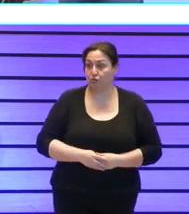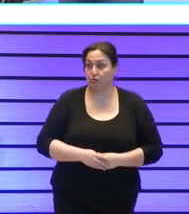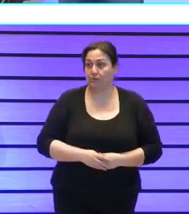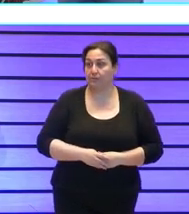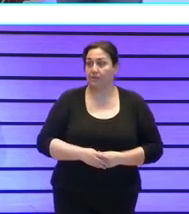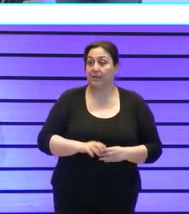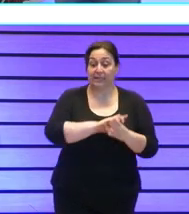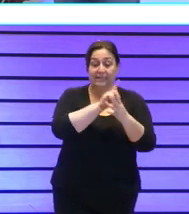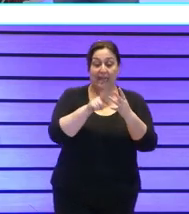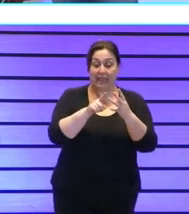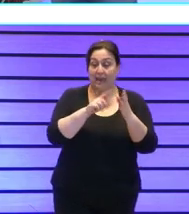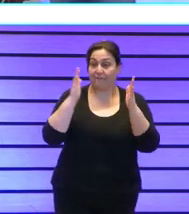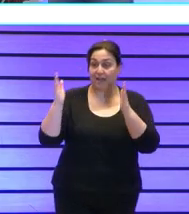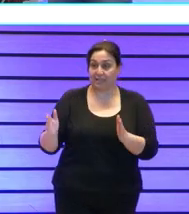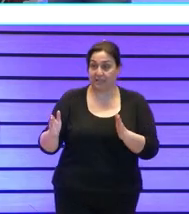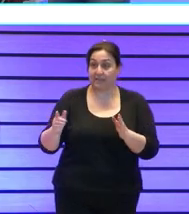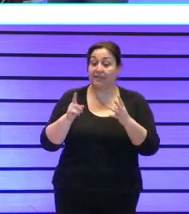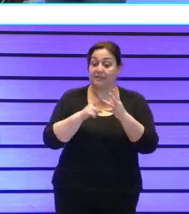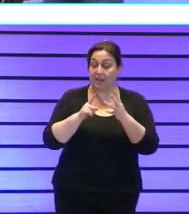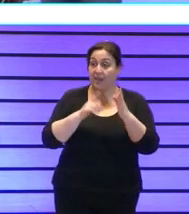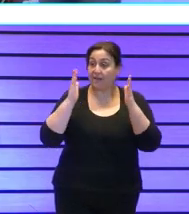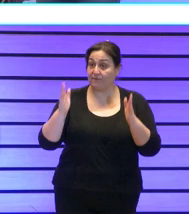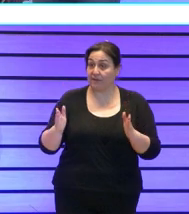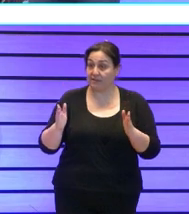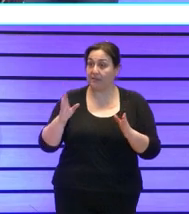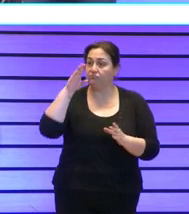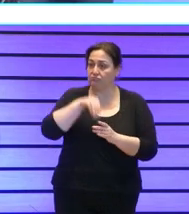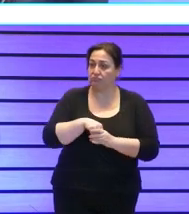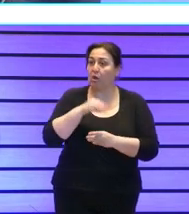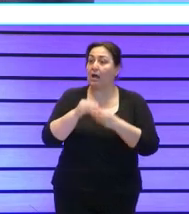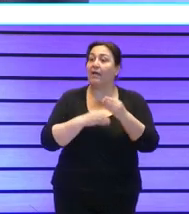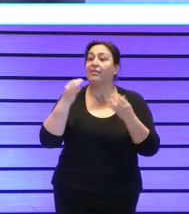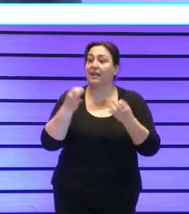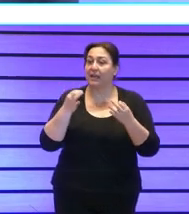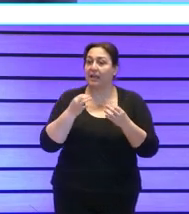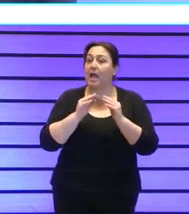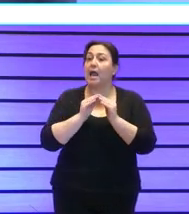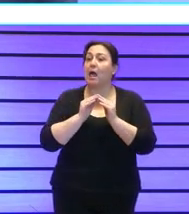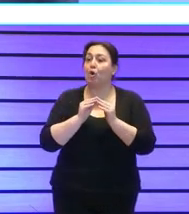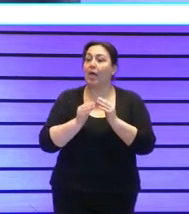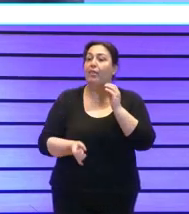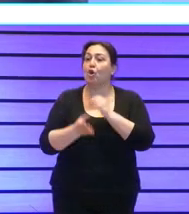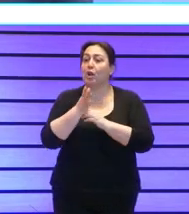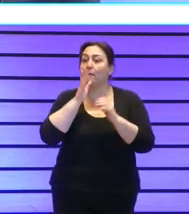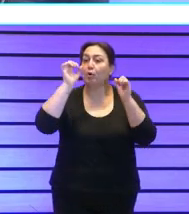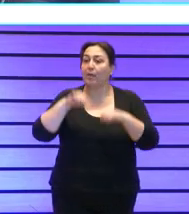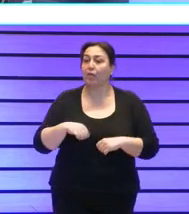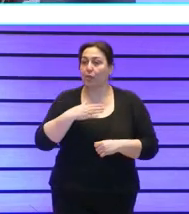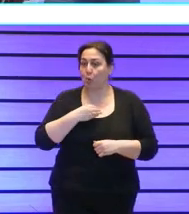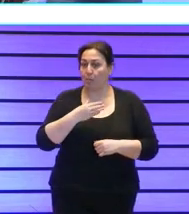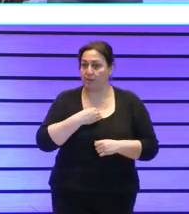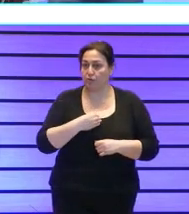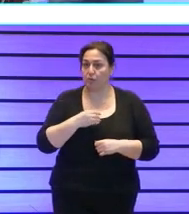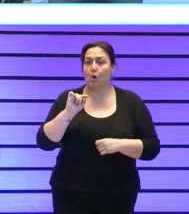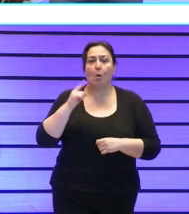pasamos a la tercera fase en esa tercera fase consiste en la elaboración y aprobación de documentos pues lo primero